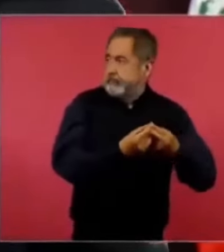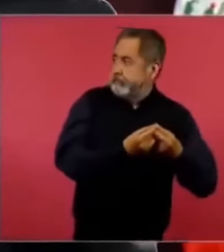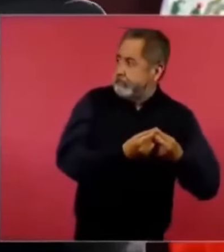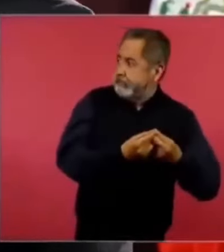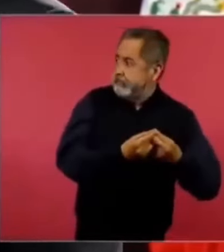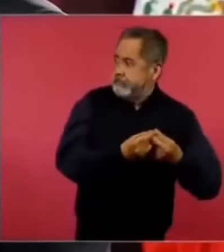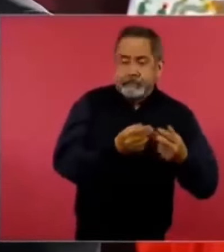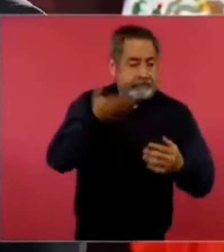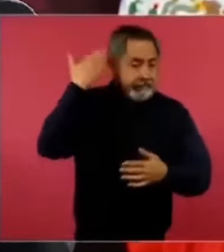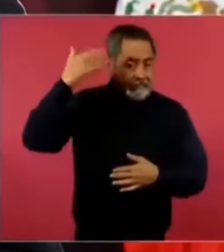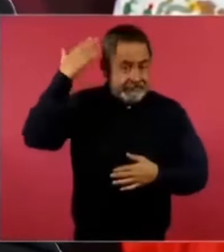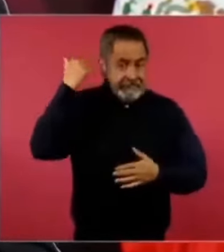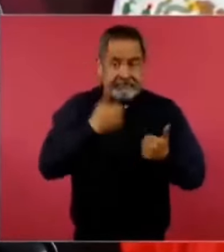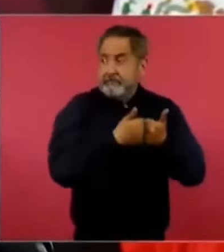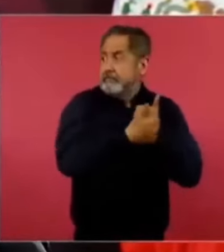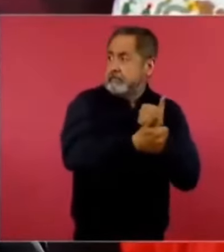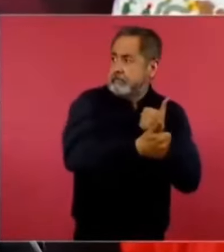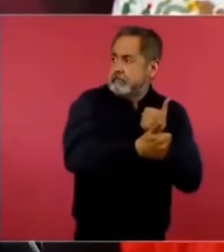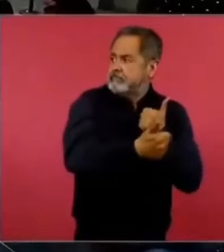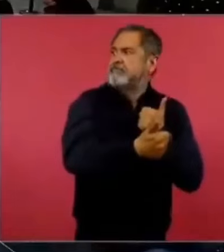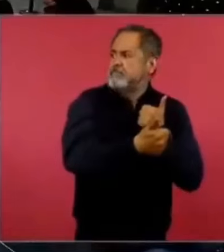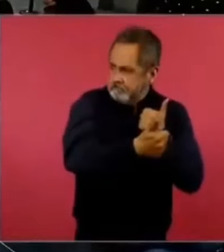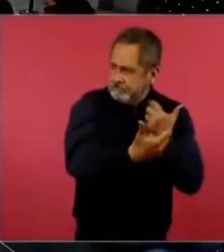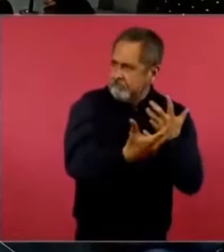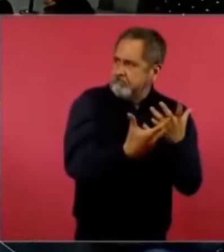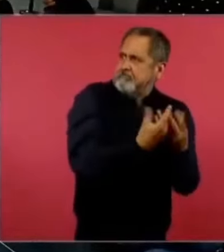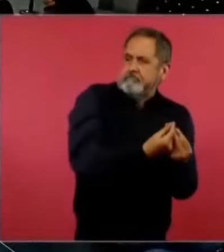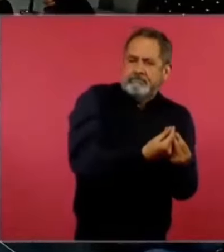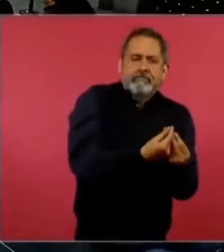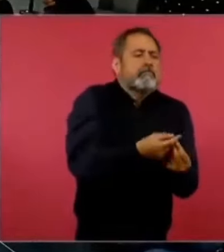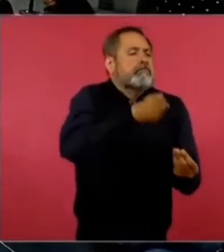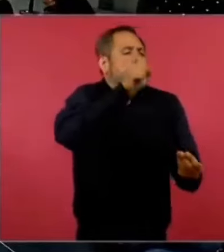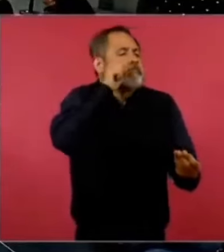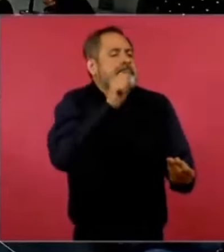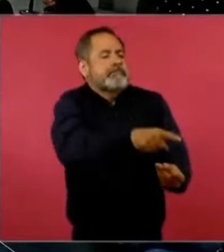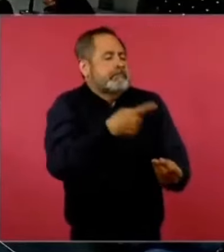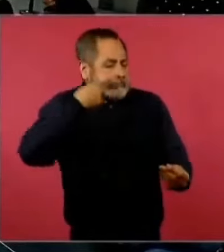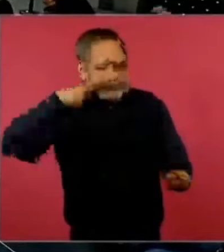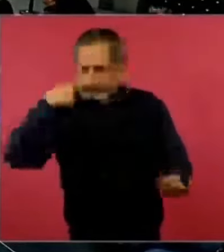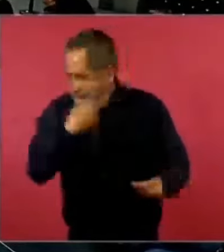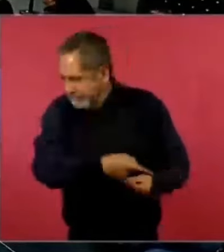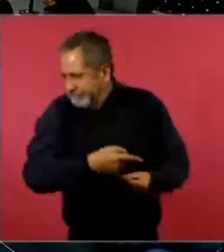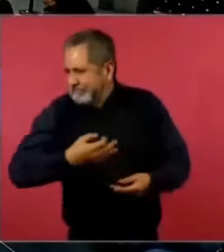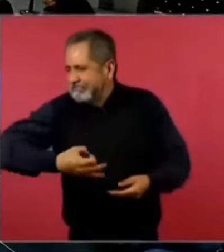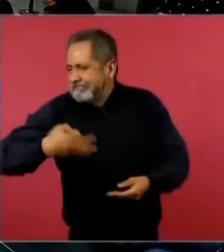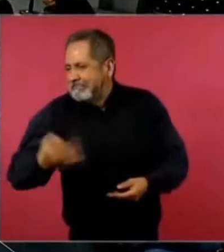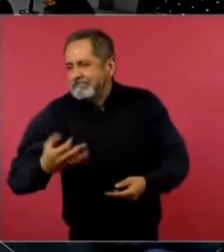máscara, porque no nos creían, el pueblo es muy bueno,